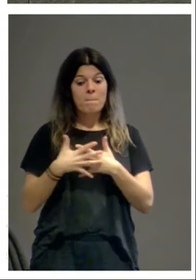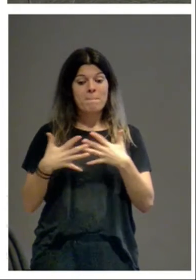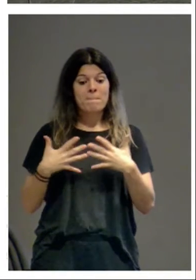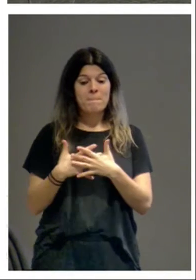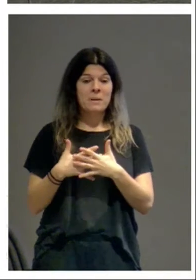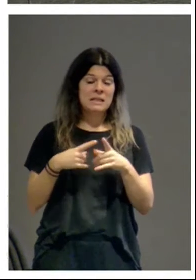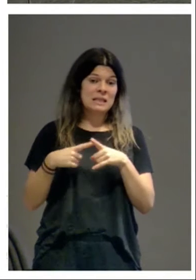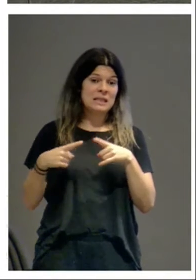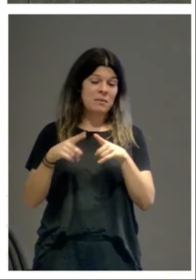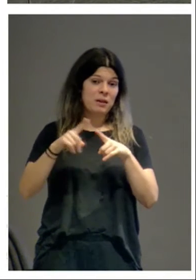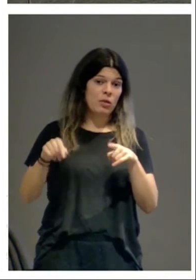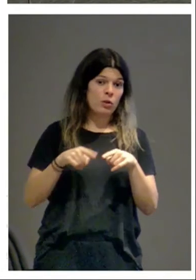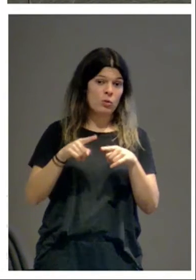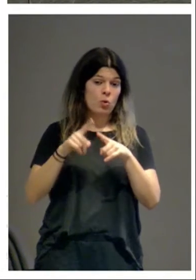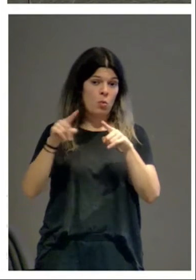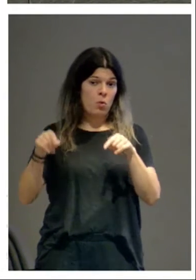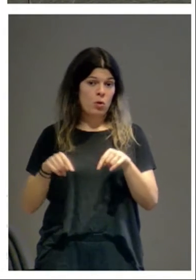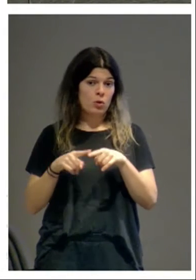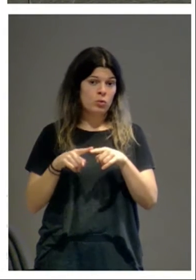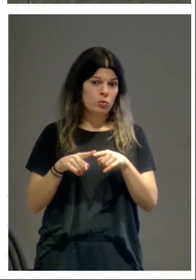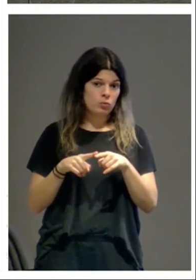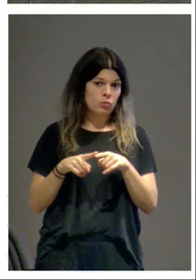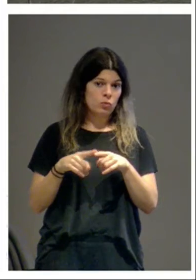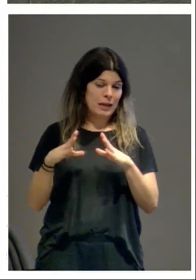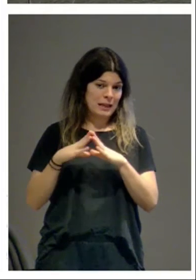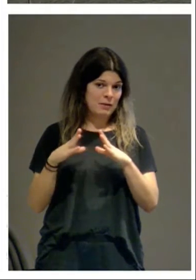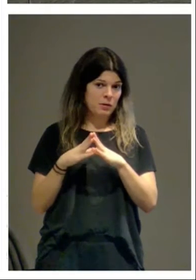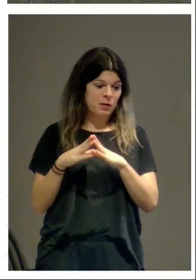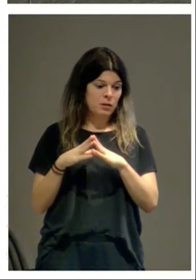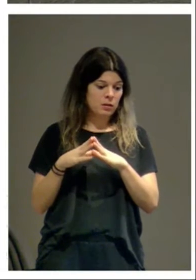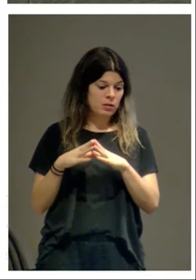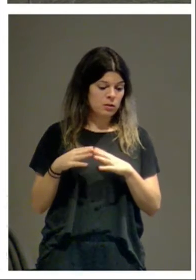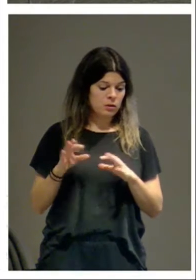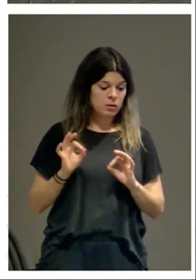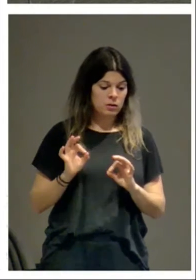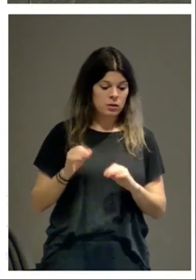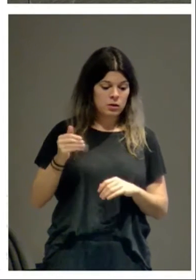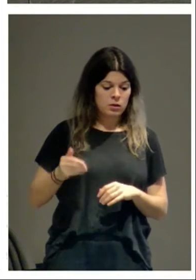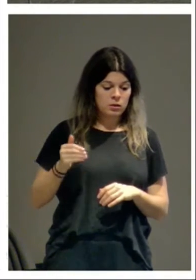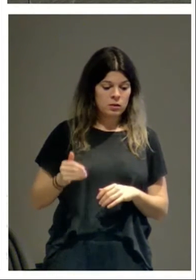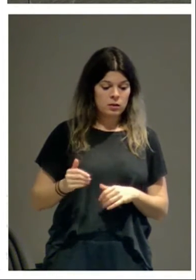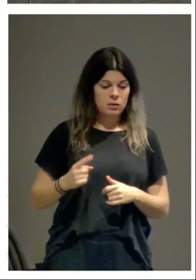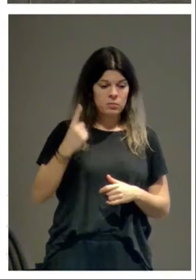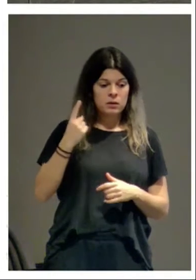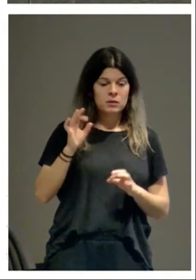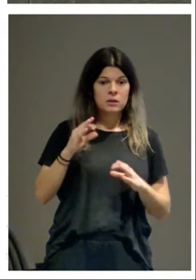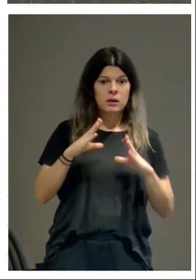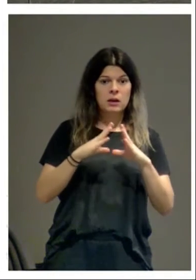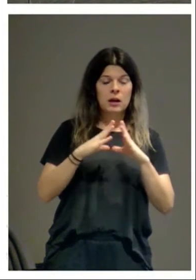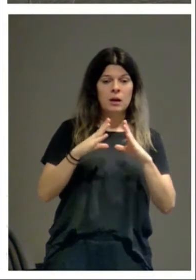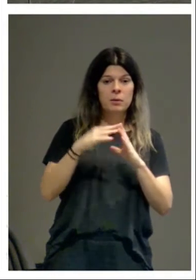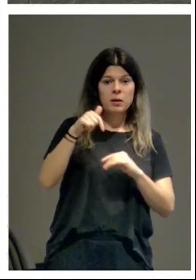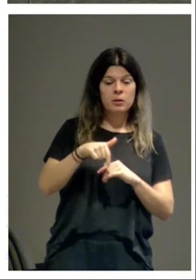semicírculos y polígonos en las capillas absidales. Bien. Pero más importante, la capilla mayor de Santiago,